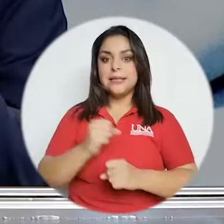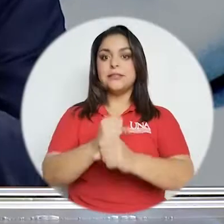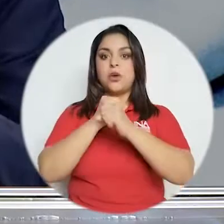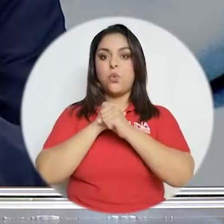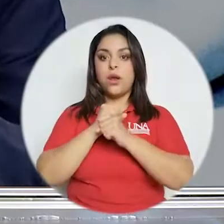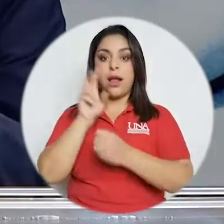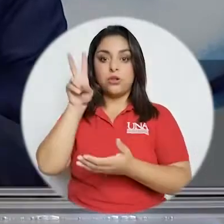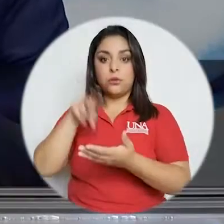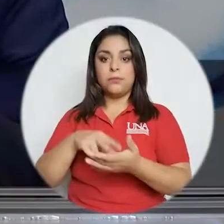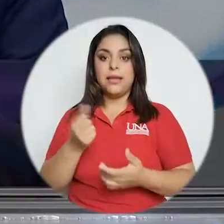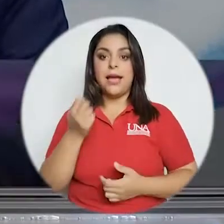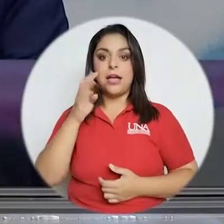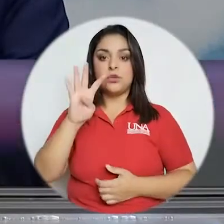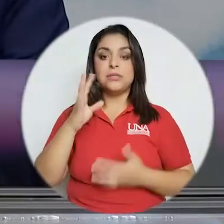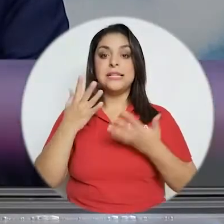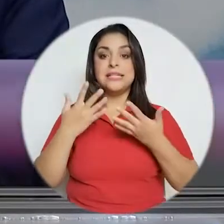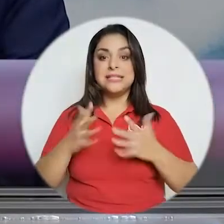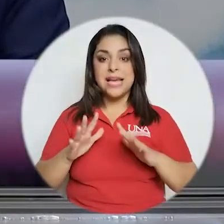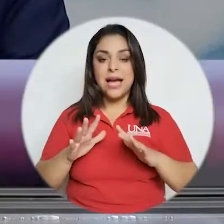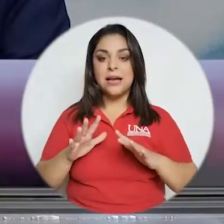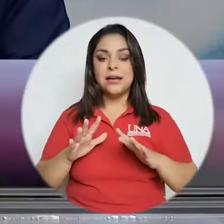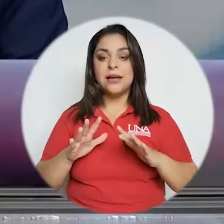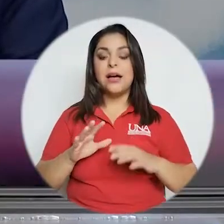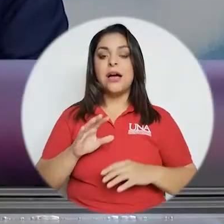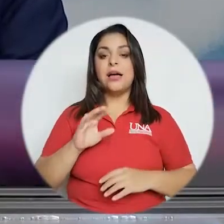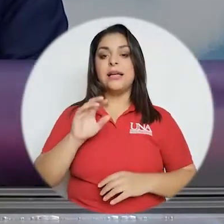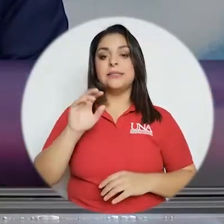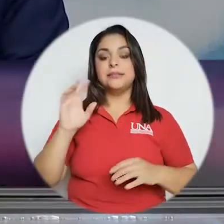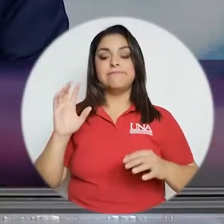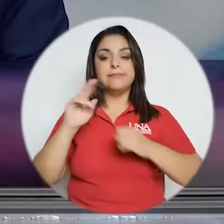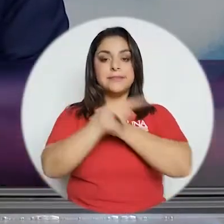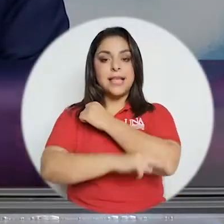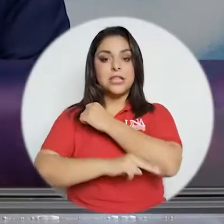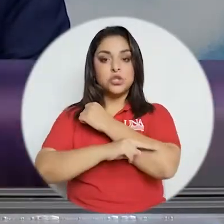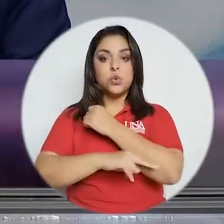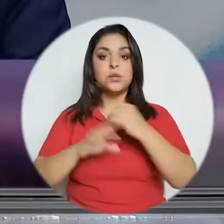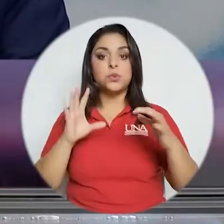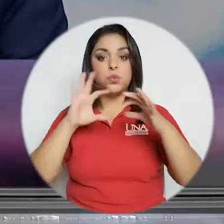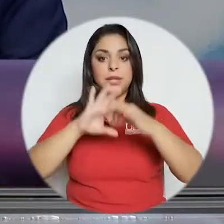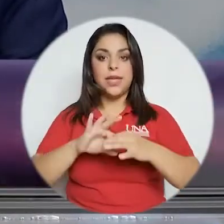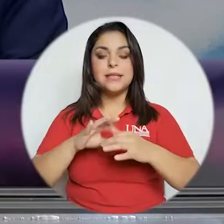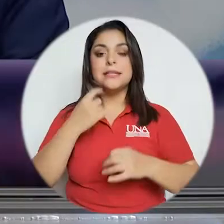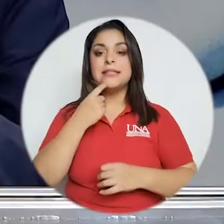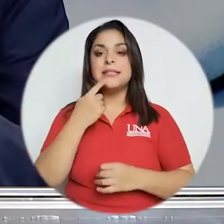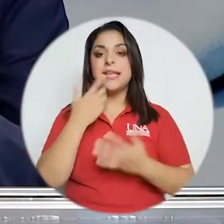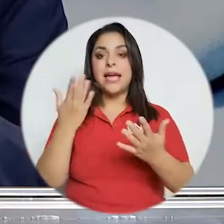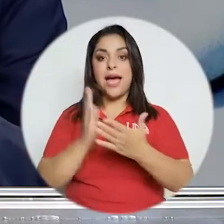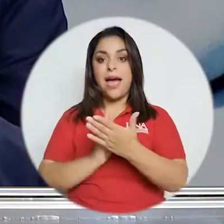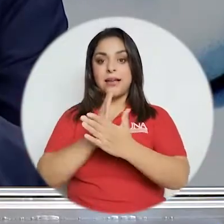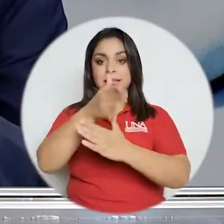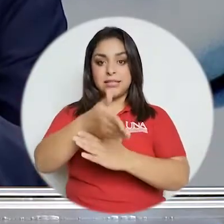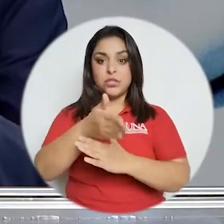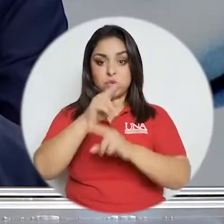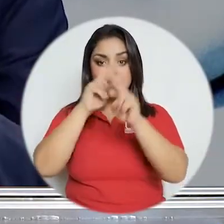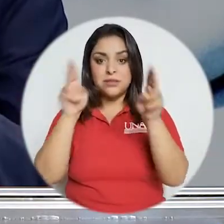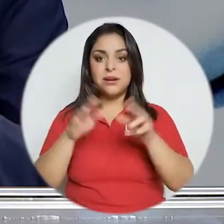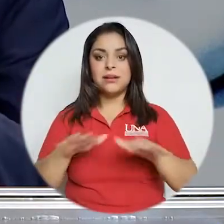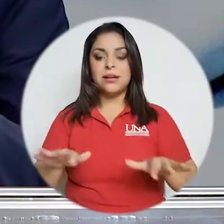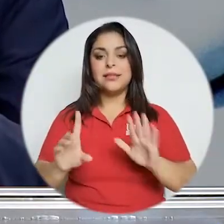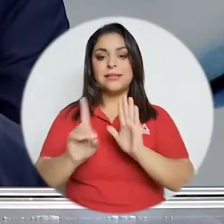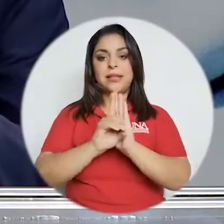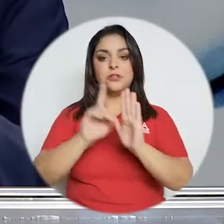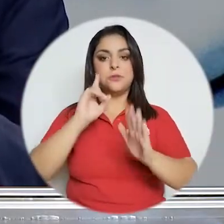se ratifica en el 2014 ya Naciones Unidas considera que el acceso al internet